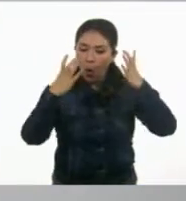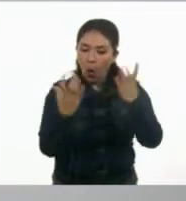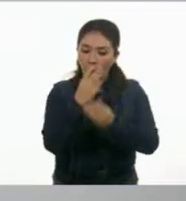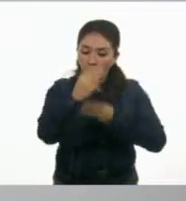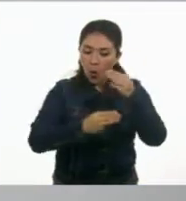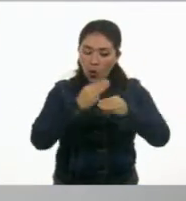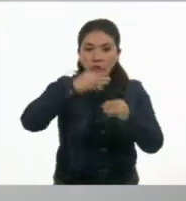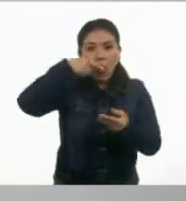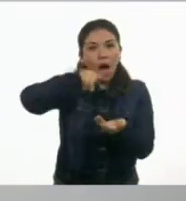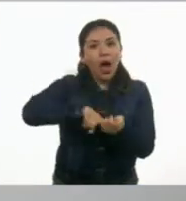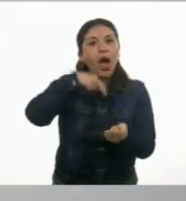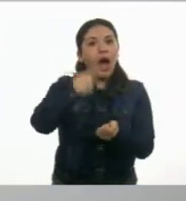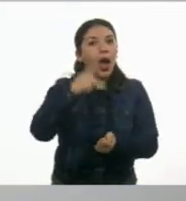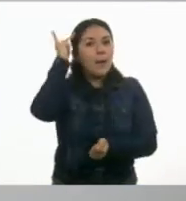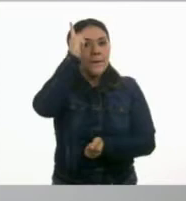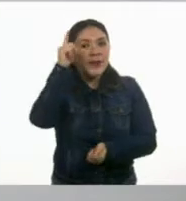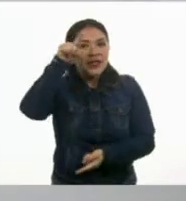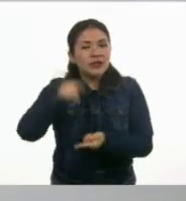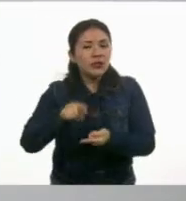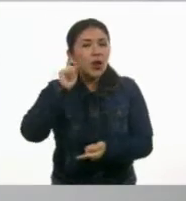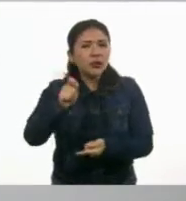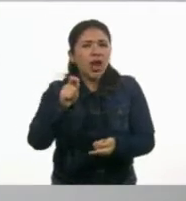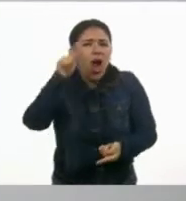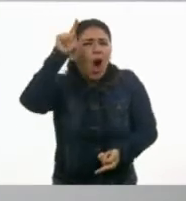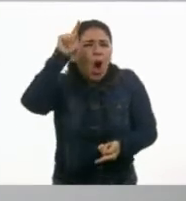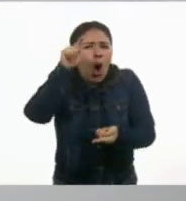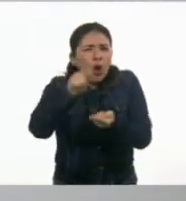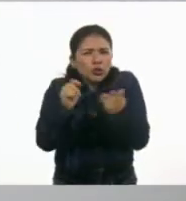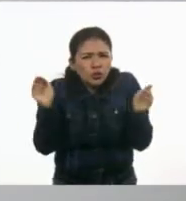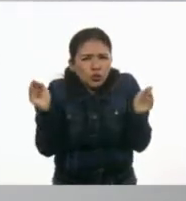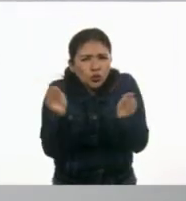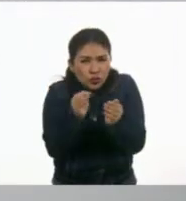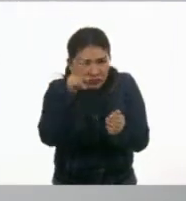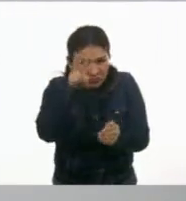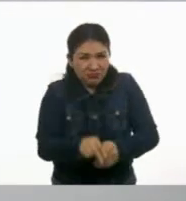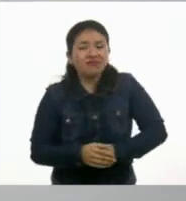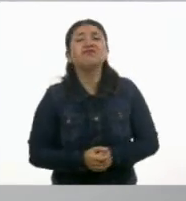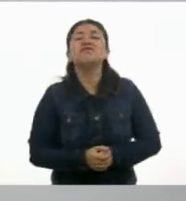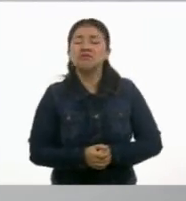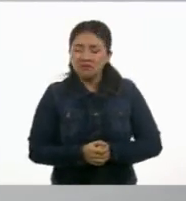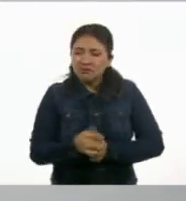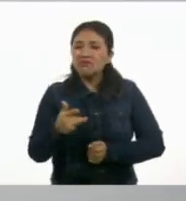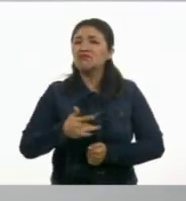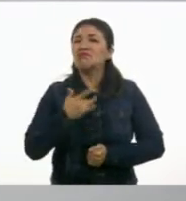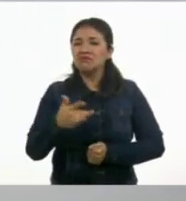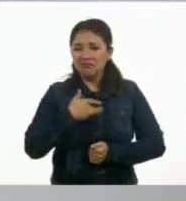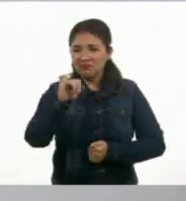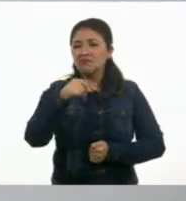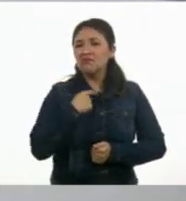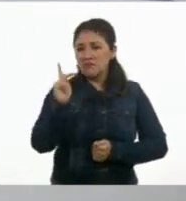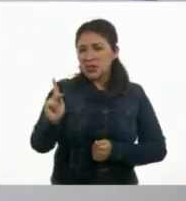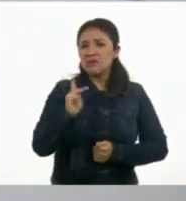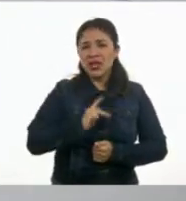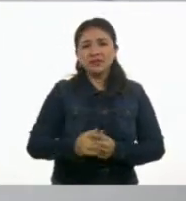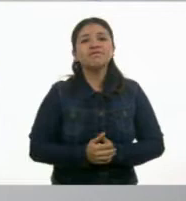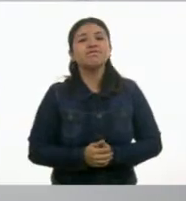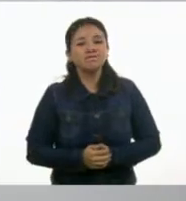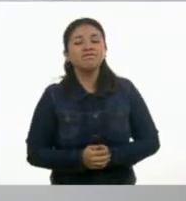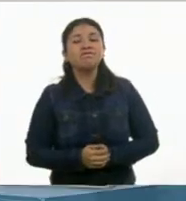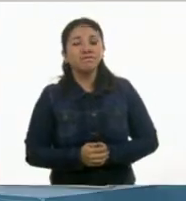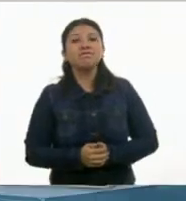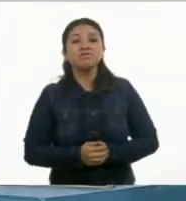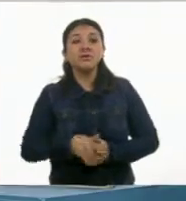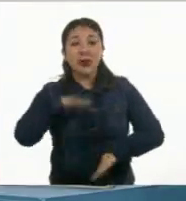principito, que era muy chiquito. También estoy de acuerdo. Muy bien, muy bien. Pues vamos